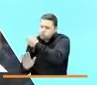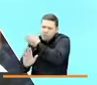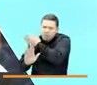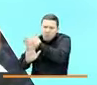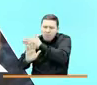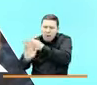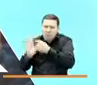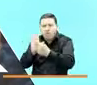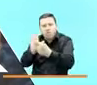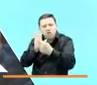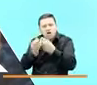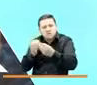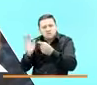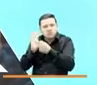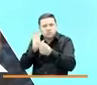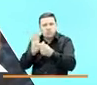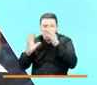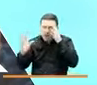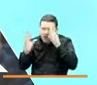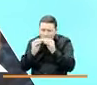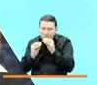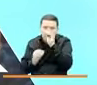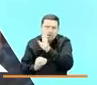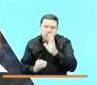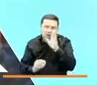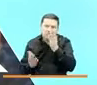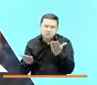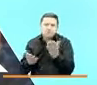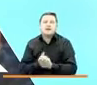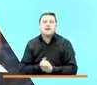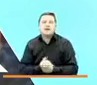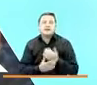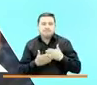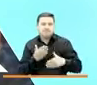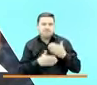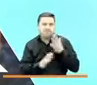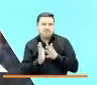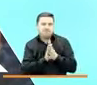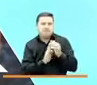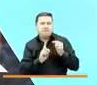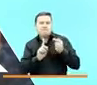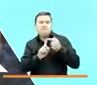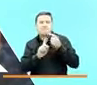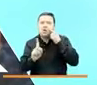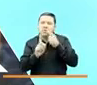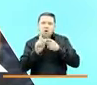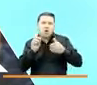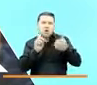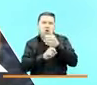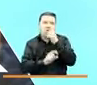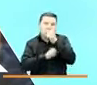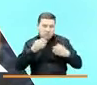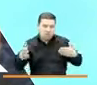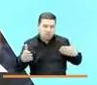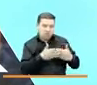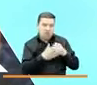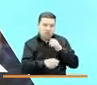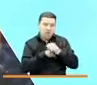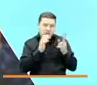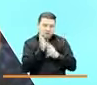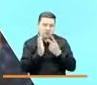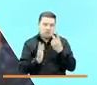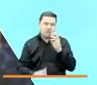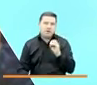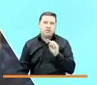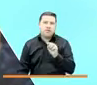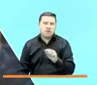inclusión social y la reconciliación. Quiero comenzar contándoles que nuestro principal logro en este año 2020 fue haber